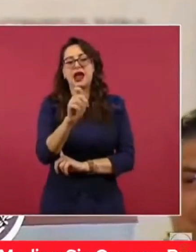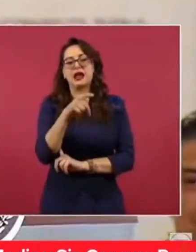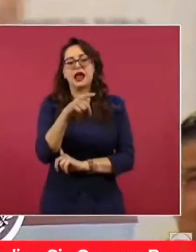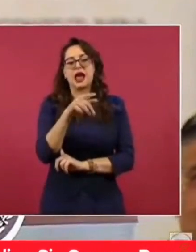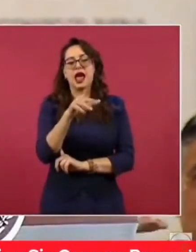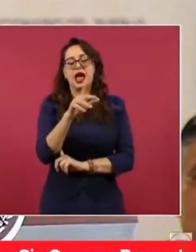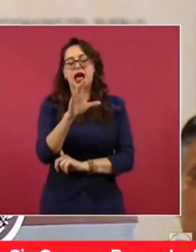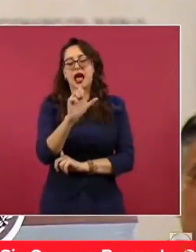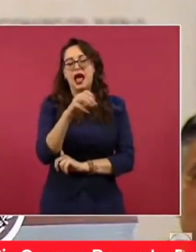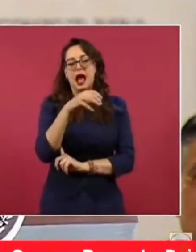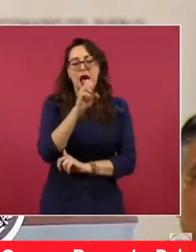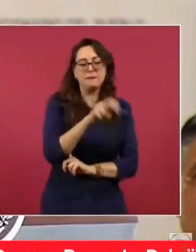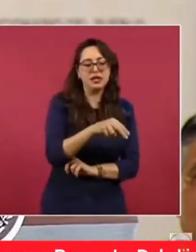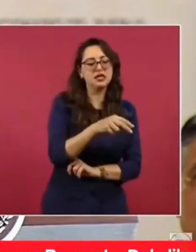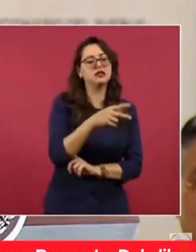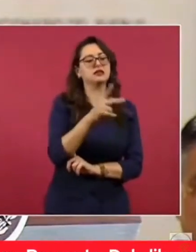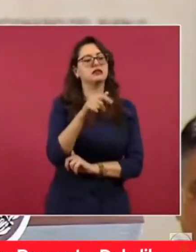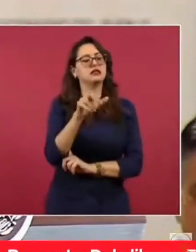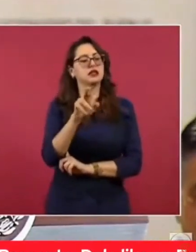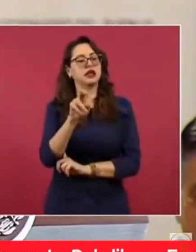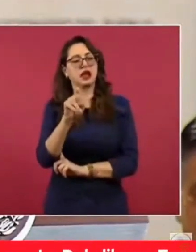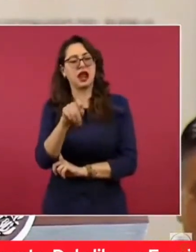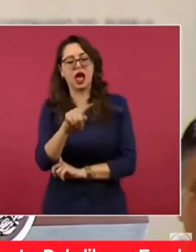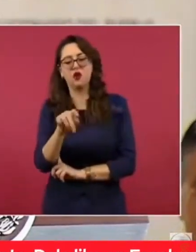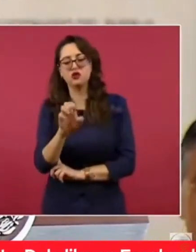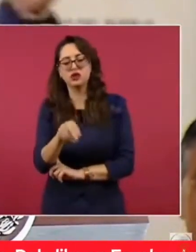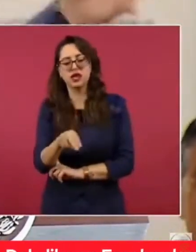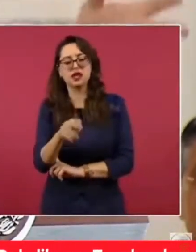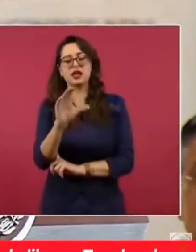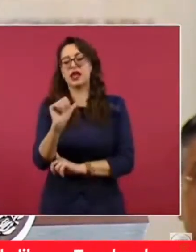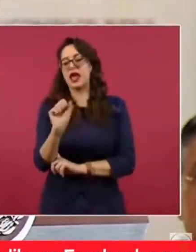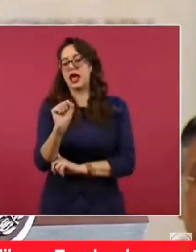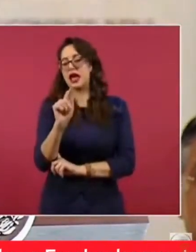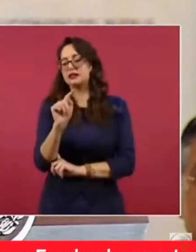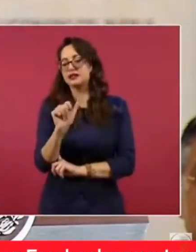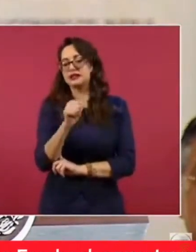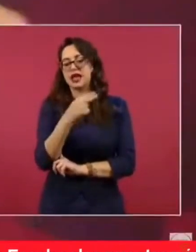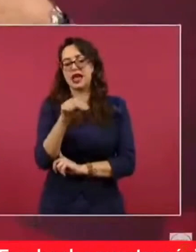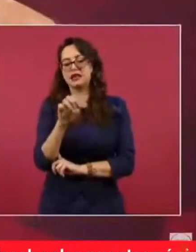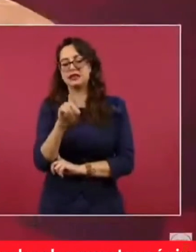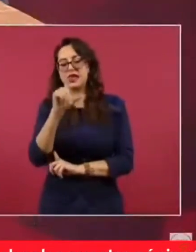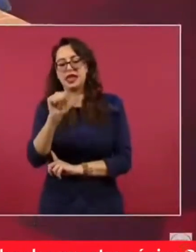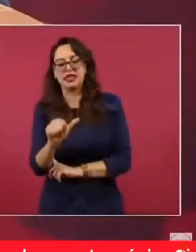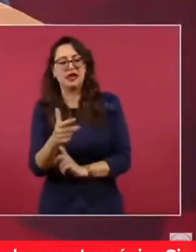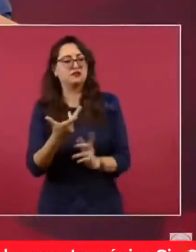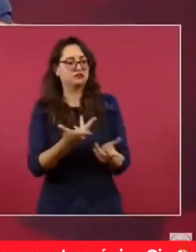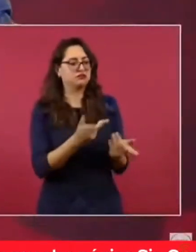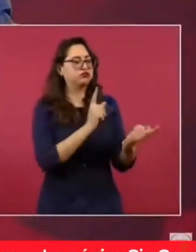o con Castañeda, ¿no? Con todos esos. Entonces,